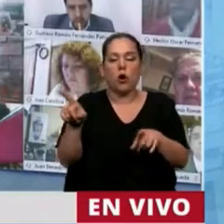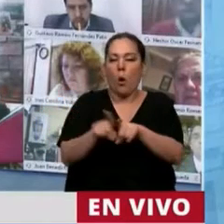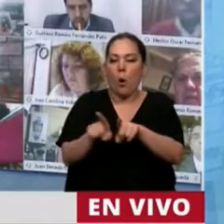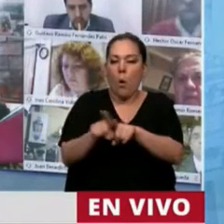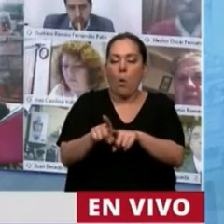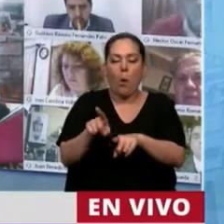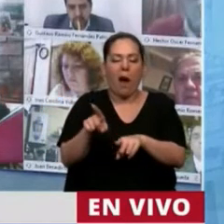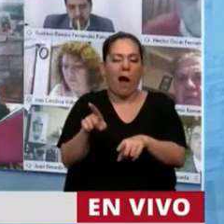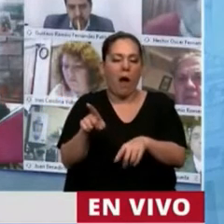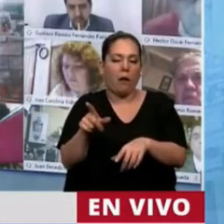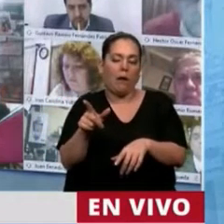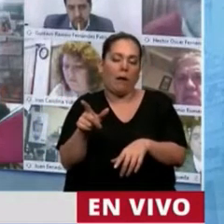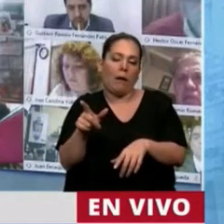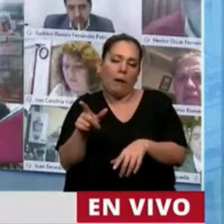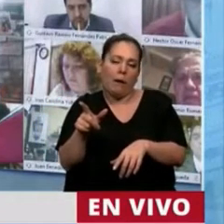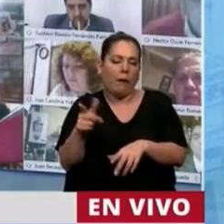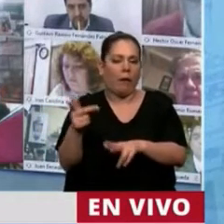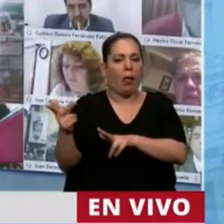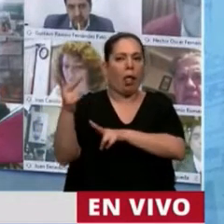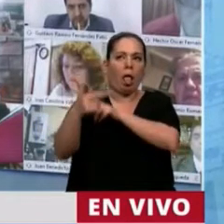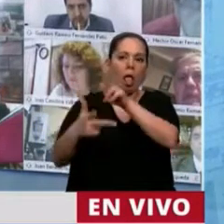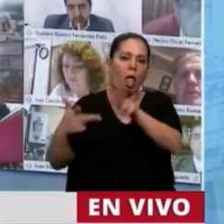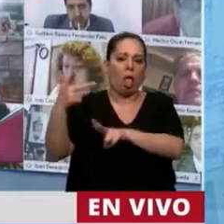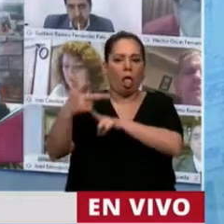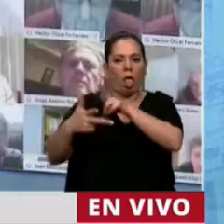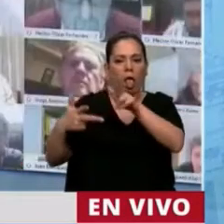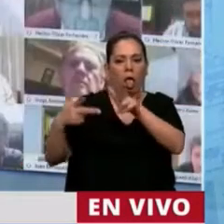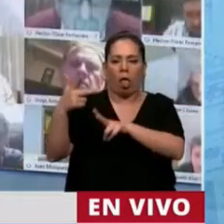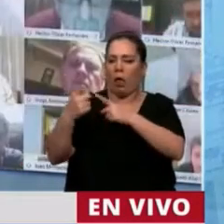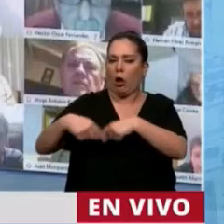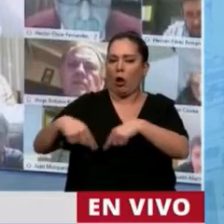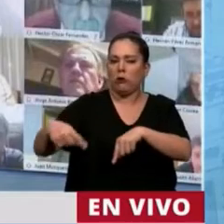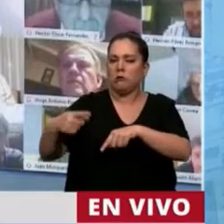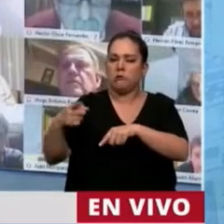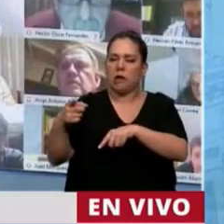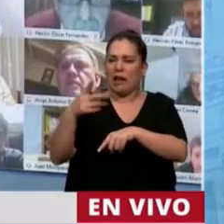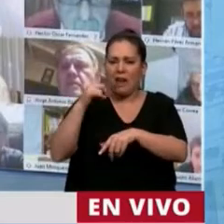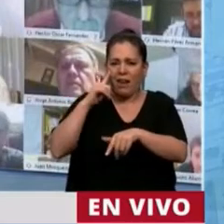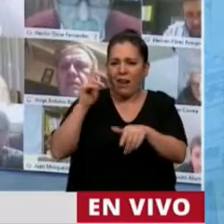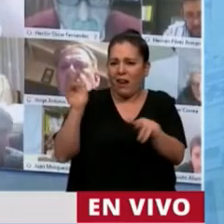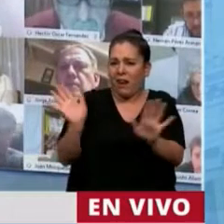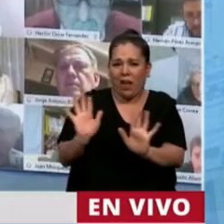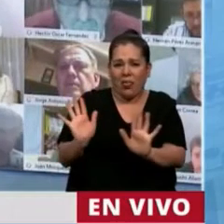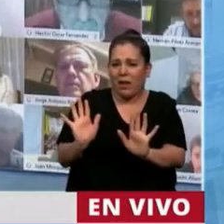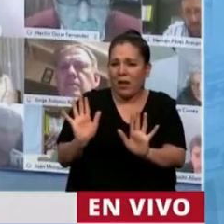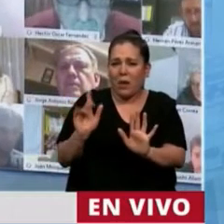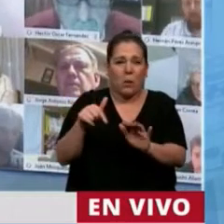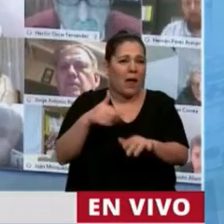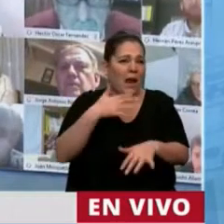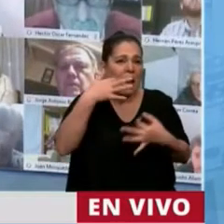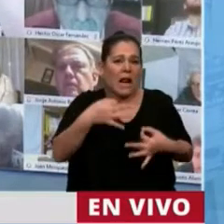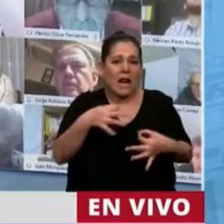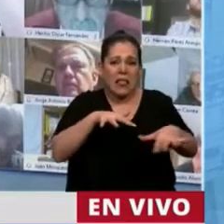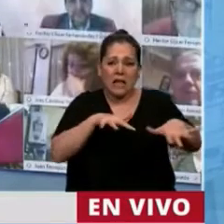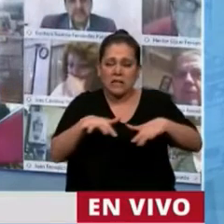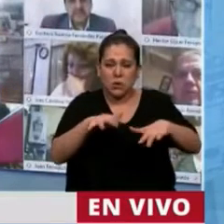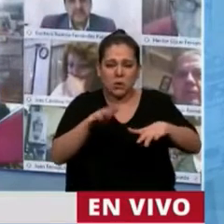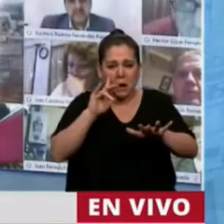pescando en las aguas argentinas, ¿no? Se cambió el parámetro de la multa, que es decir, es monto fijo,